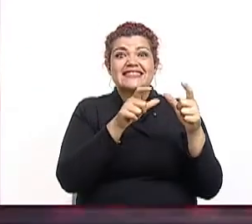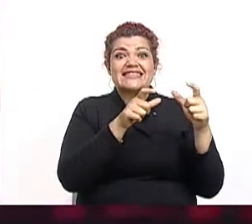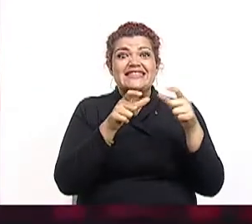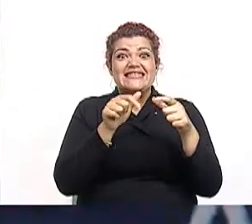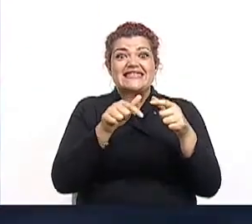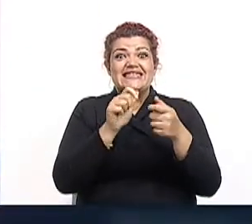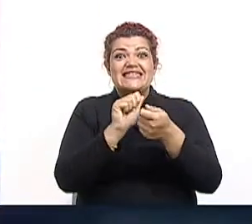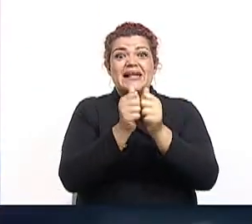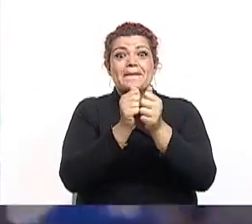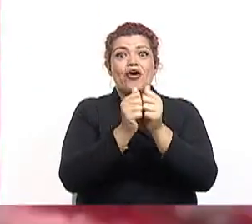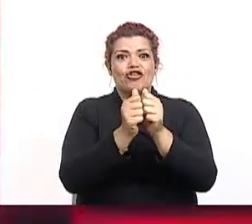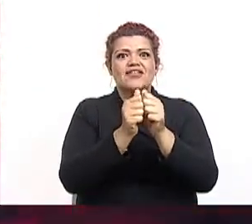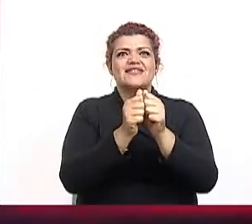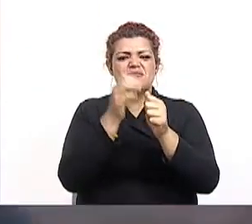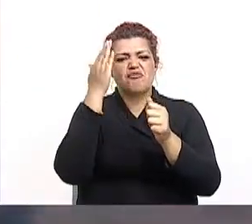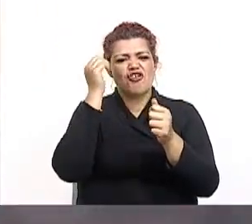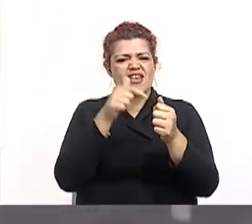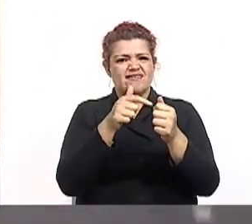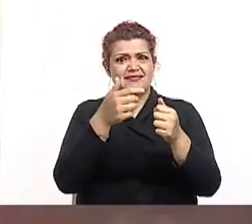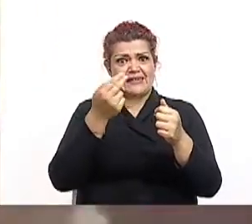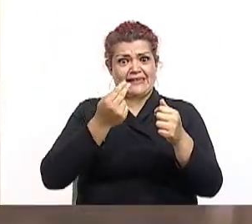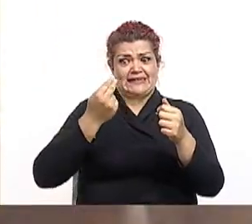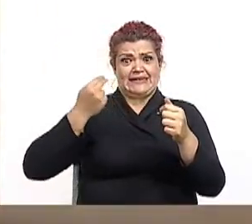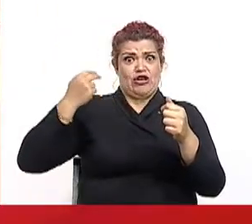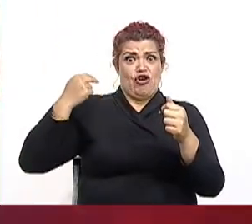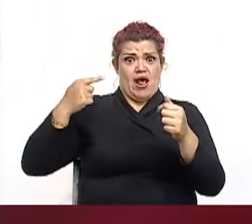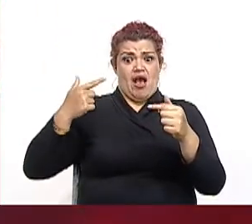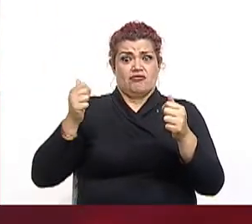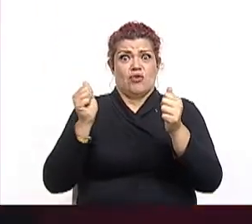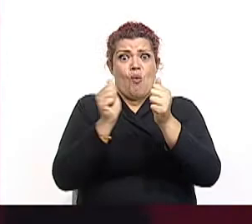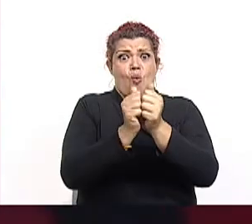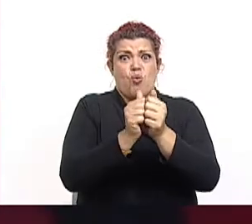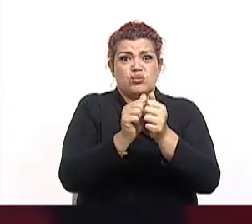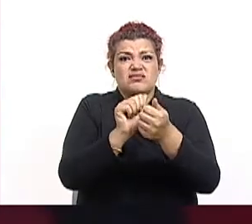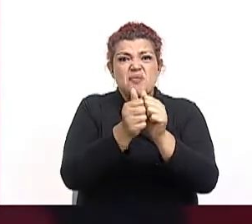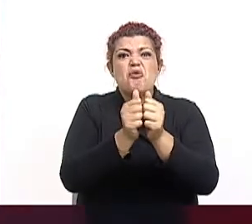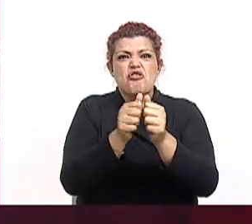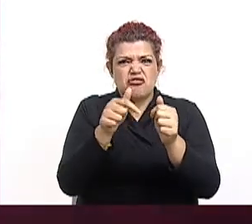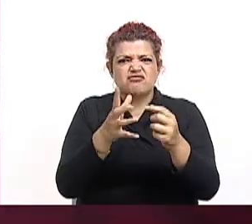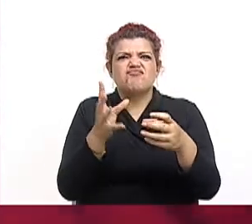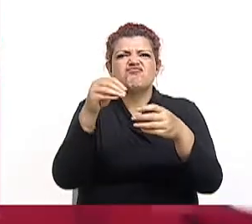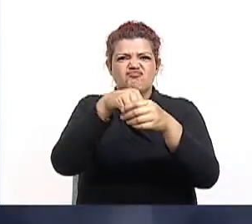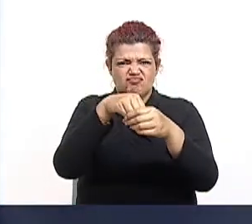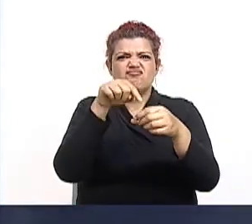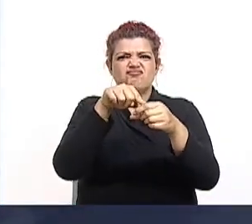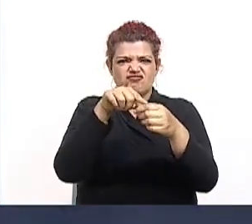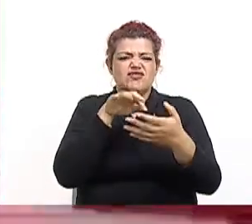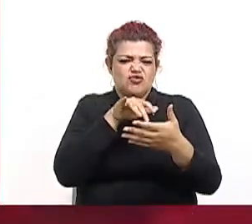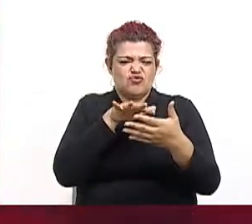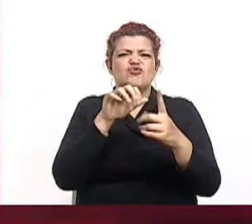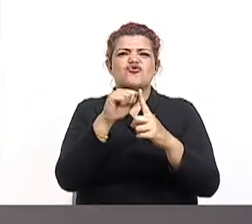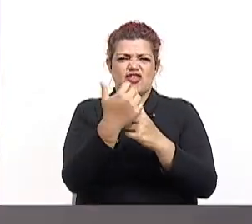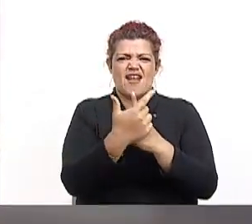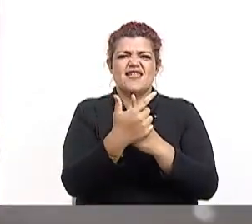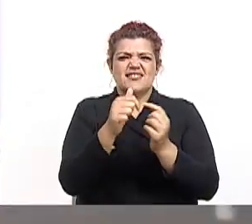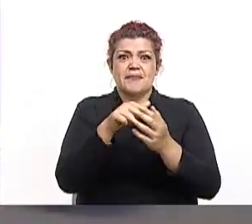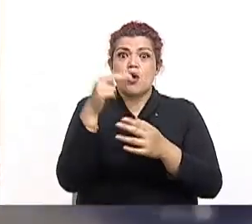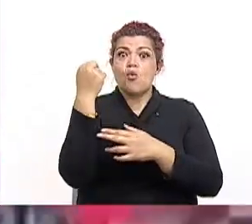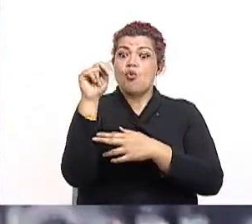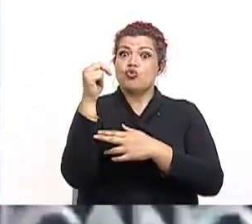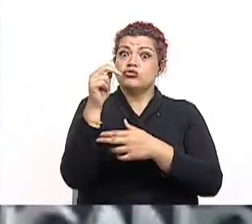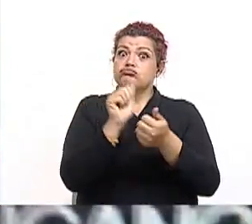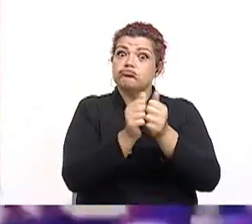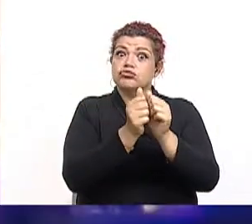Porque la historia y el deporte también forman parte de los estudios sociales. Con las noticias deportivas más